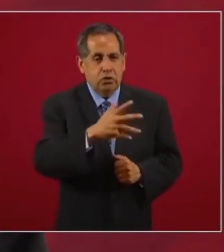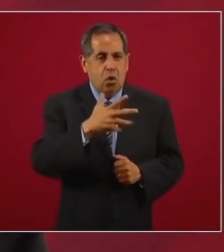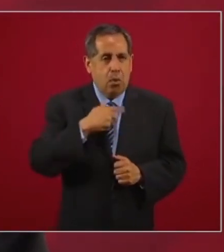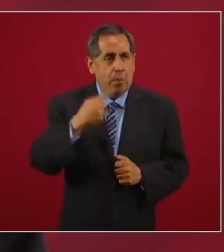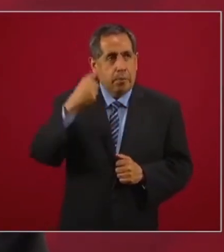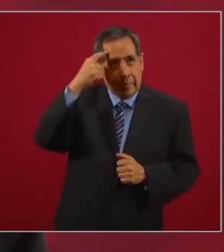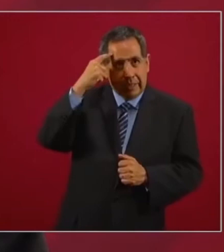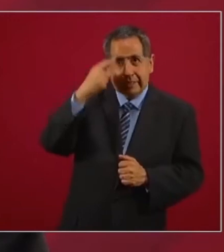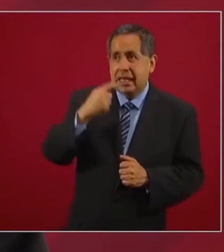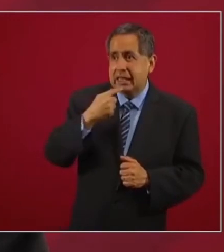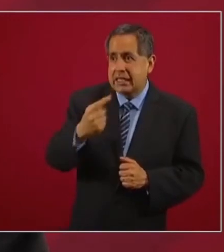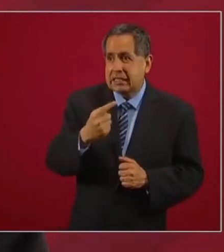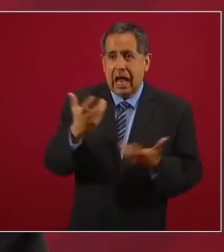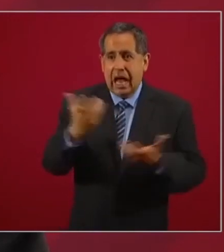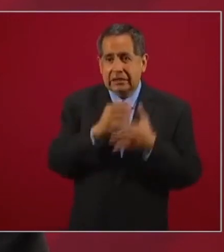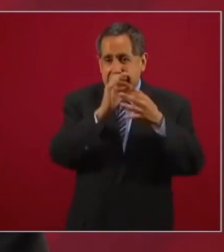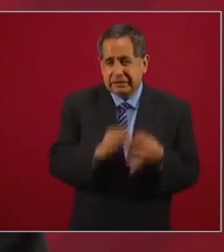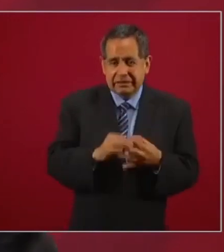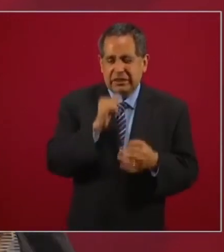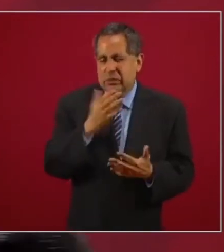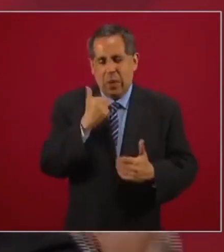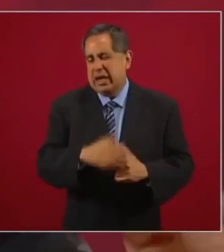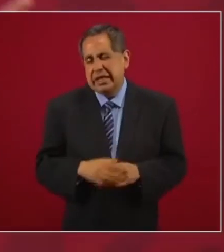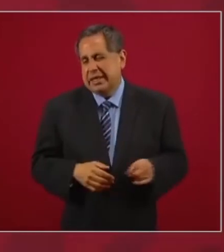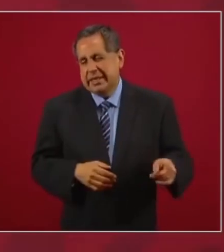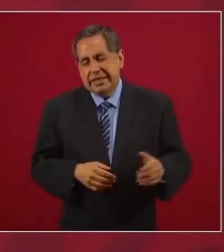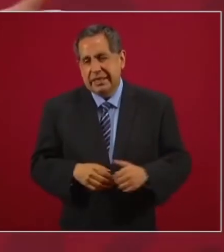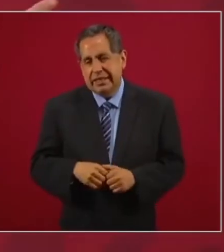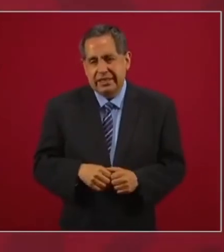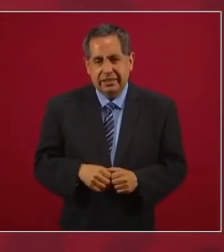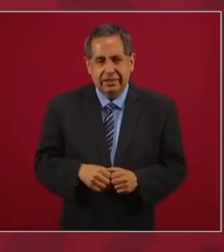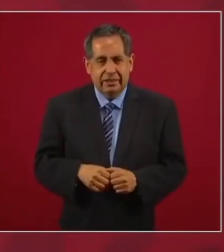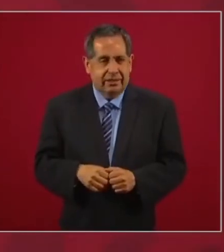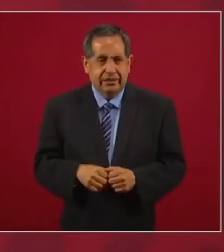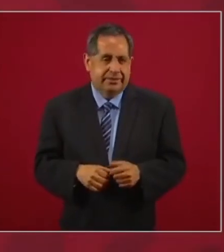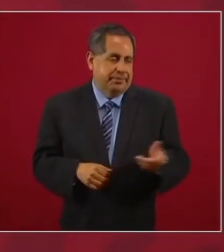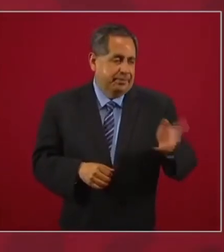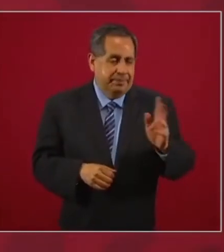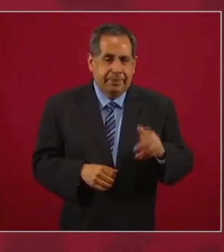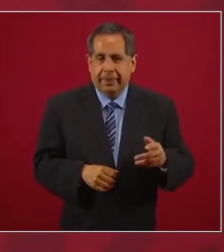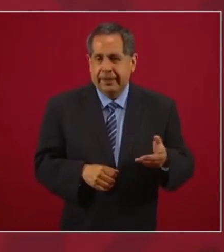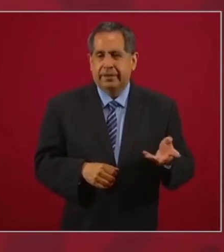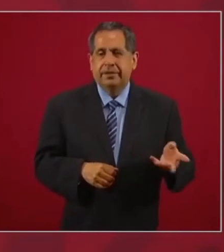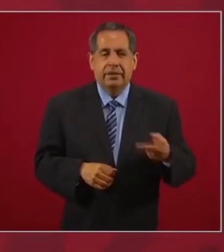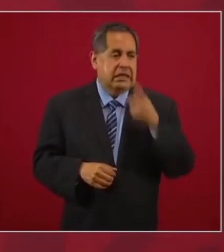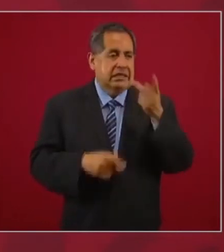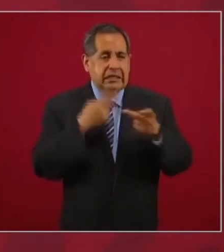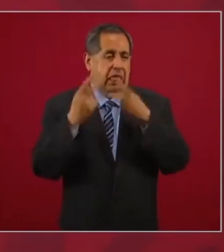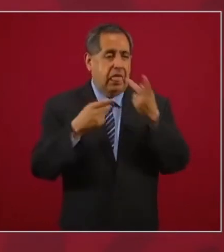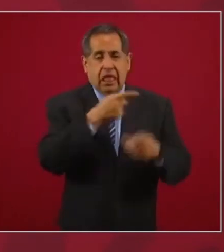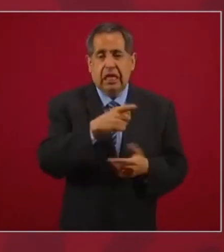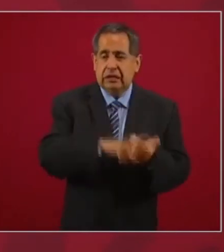nada más es el coraje.